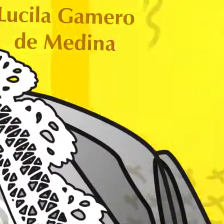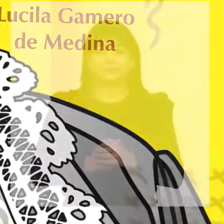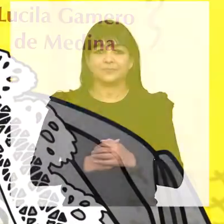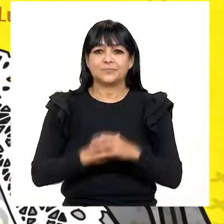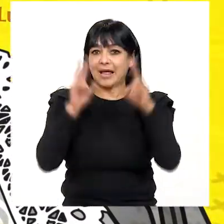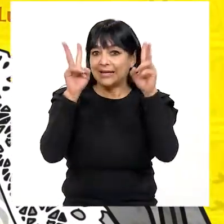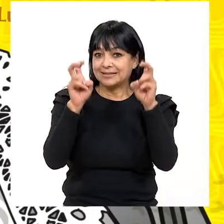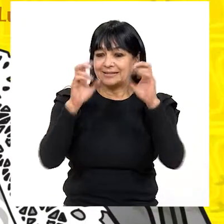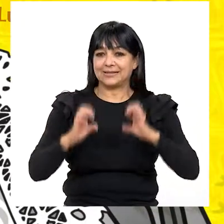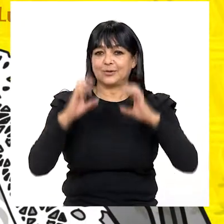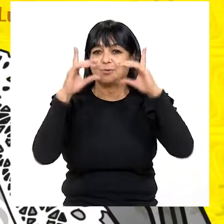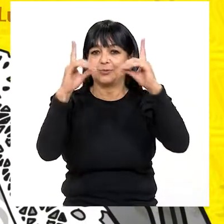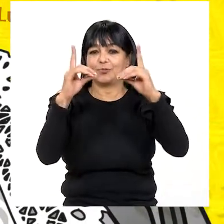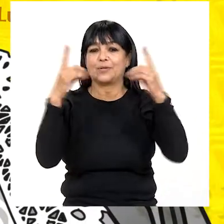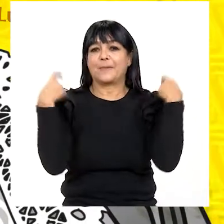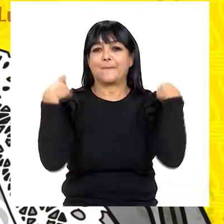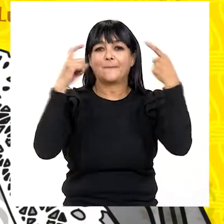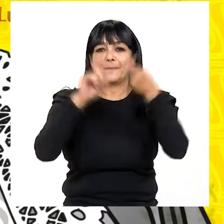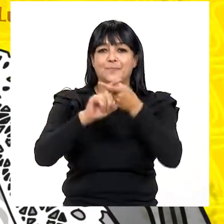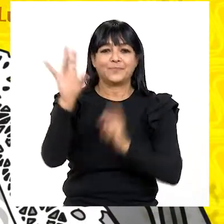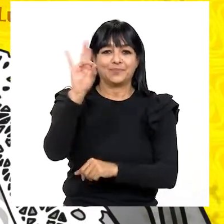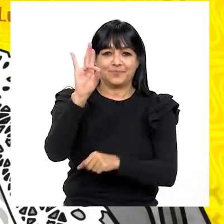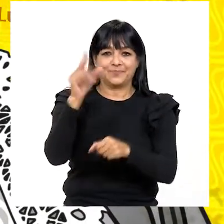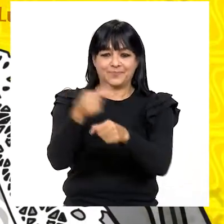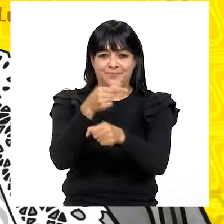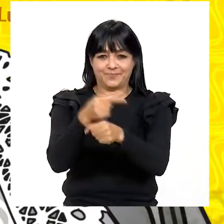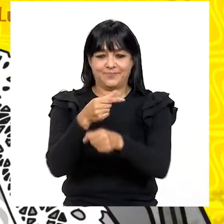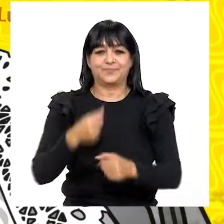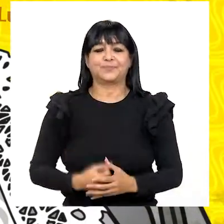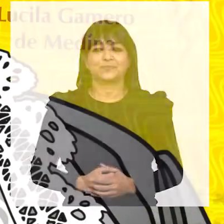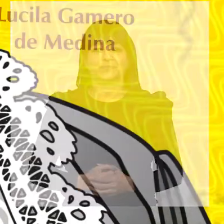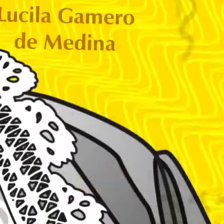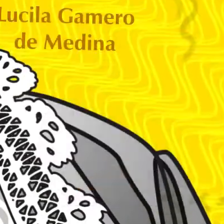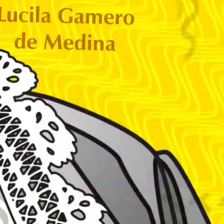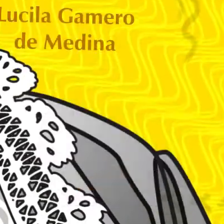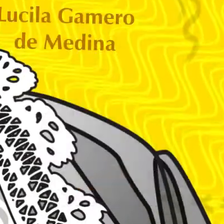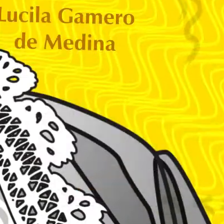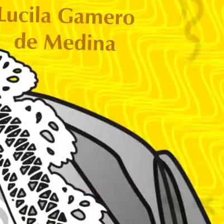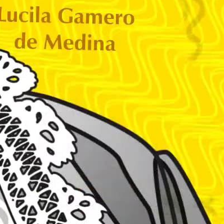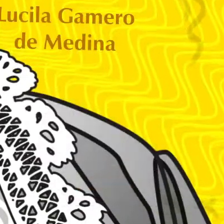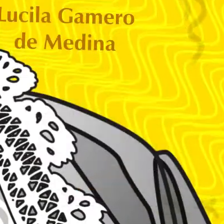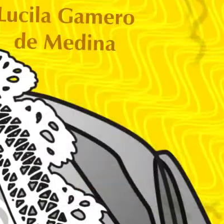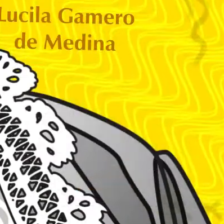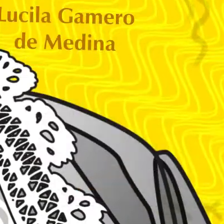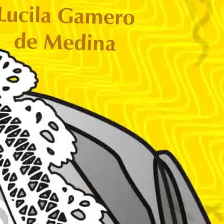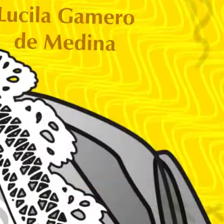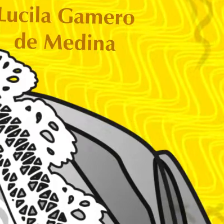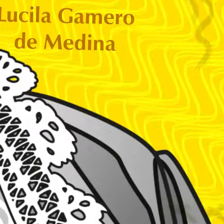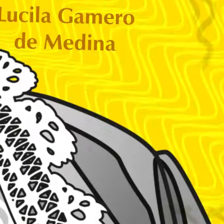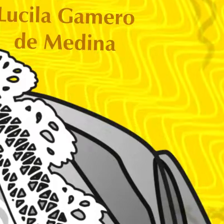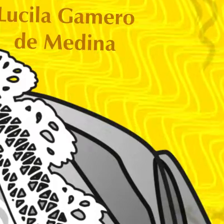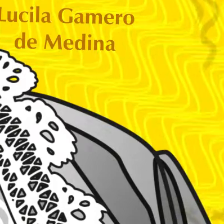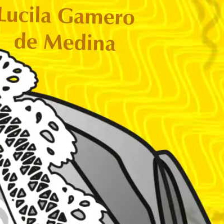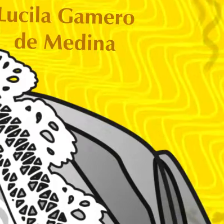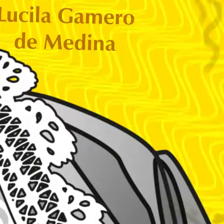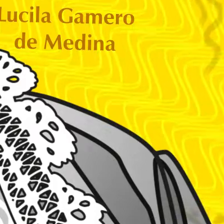Lección educativa de español séptimo grado Música